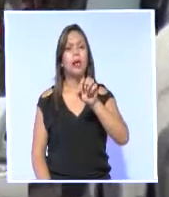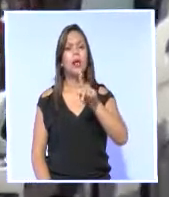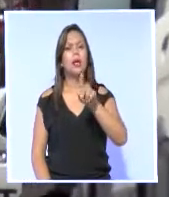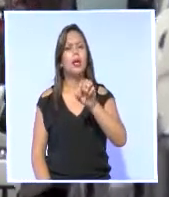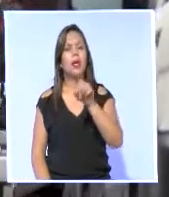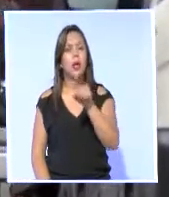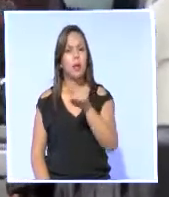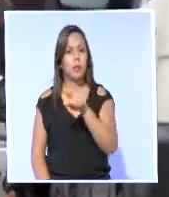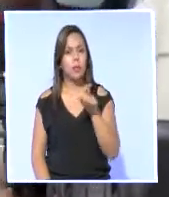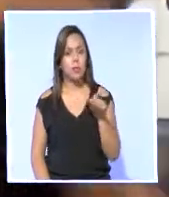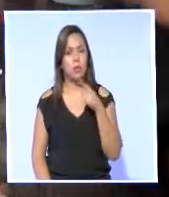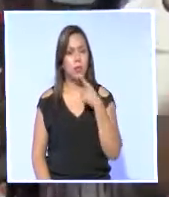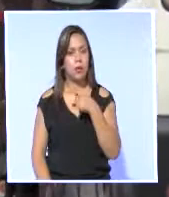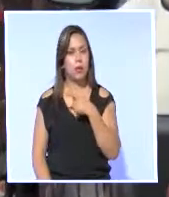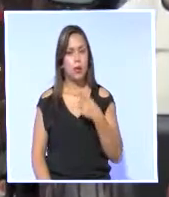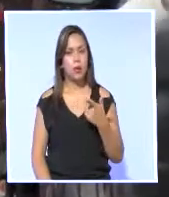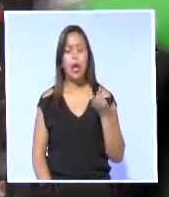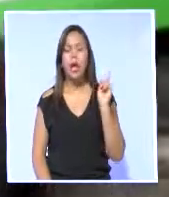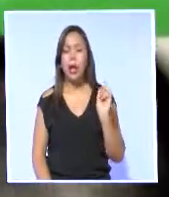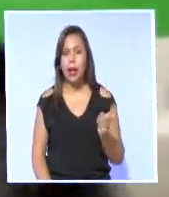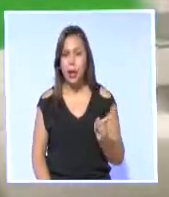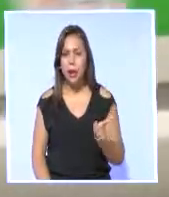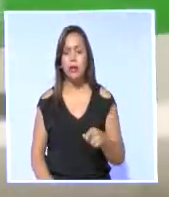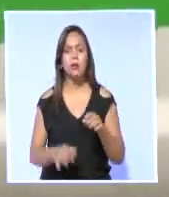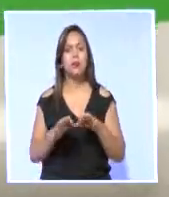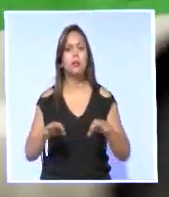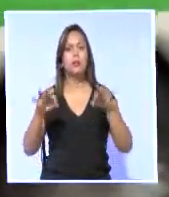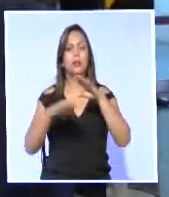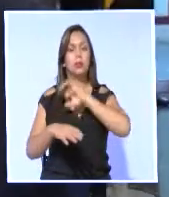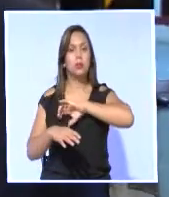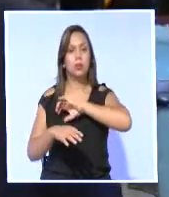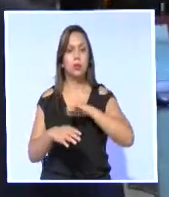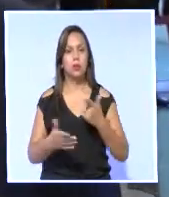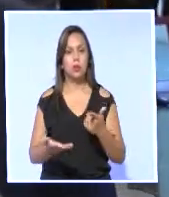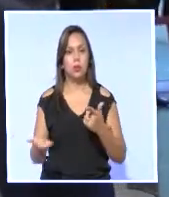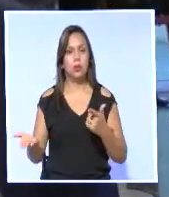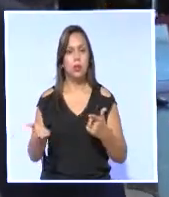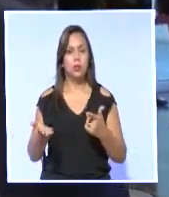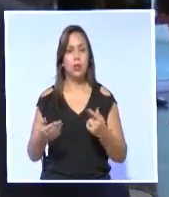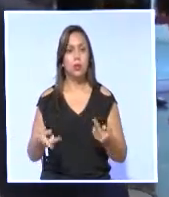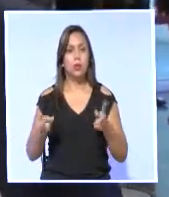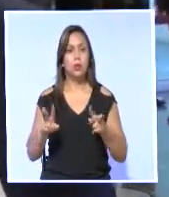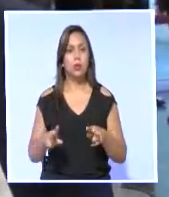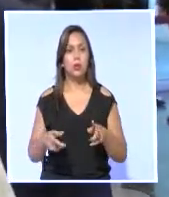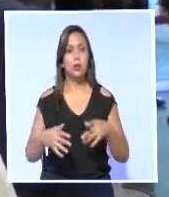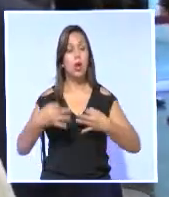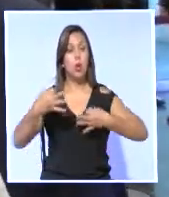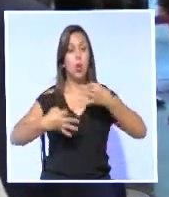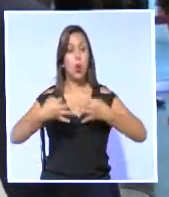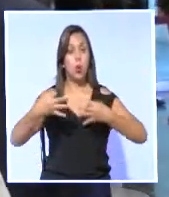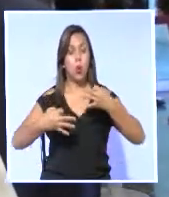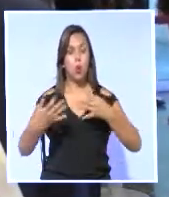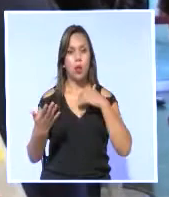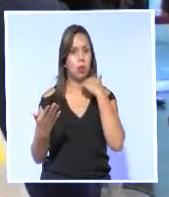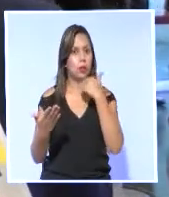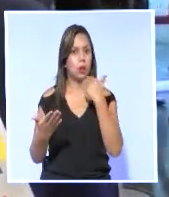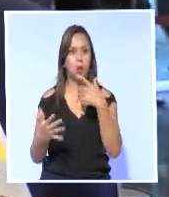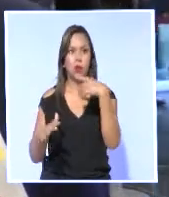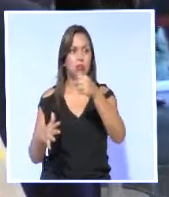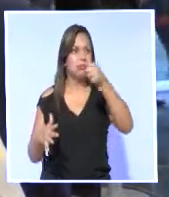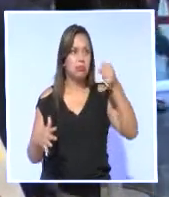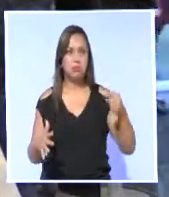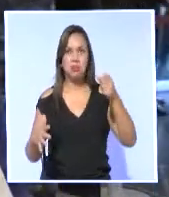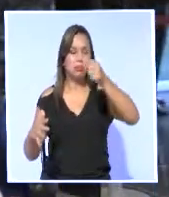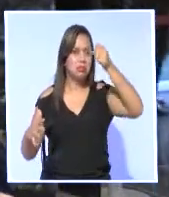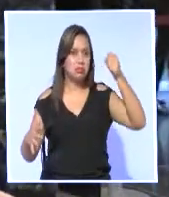explica que actualmente esa es facultad de los gobiernos locales. Si vamos ya a juicio político, a instituciones,